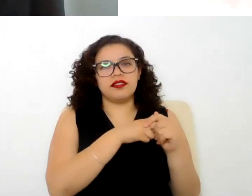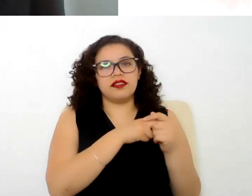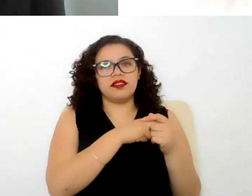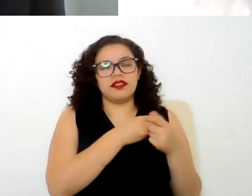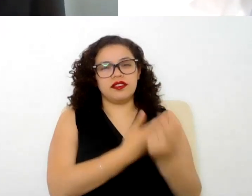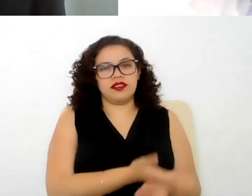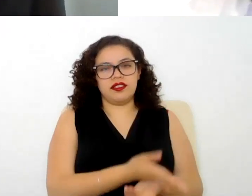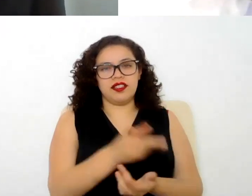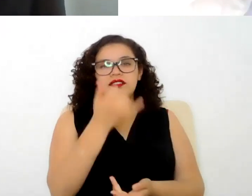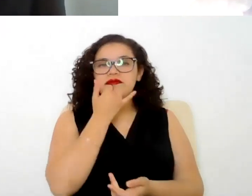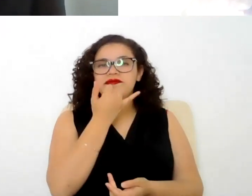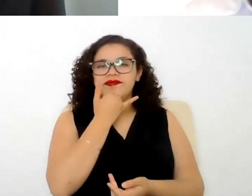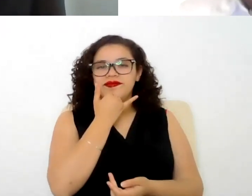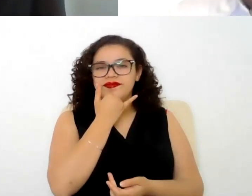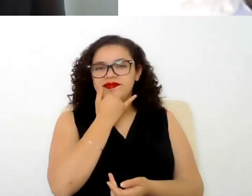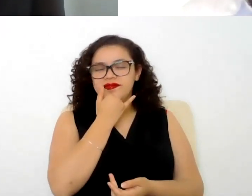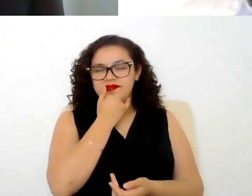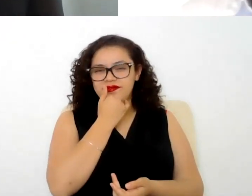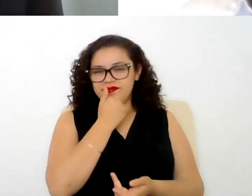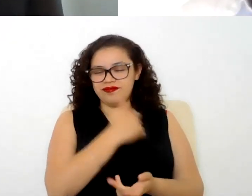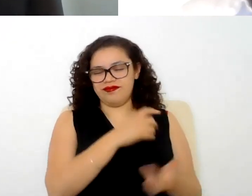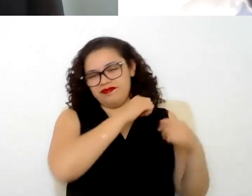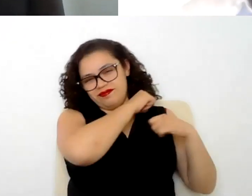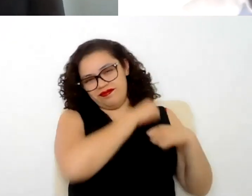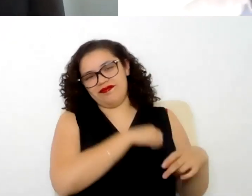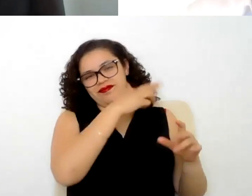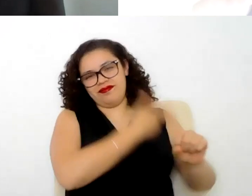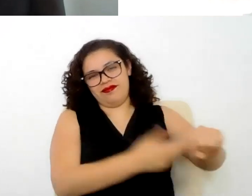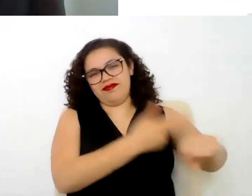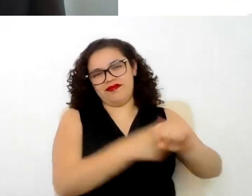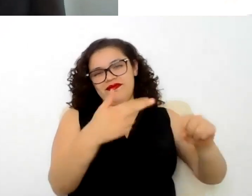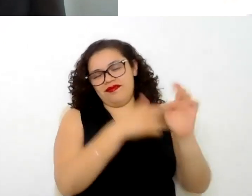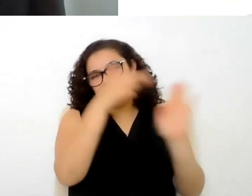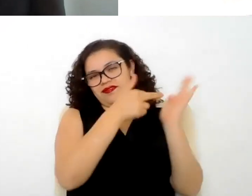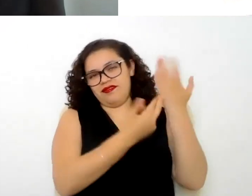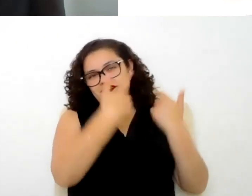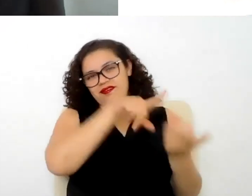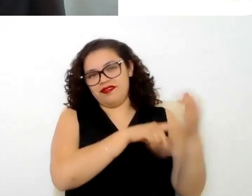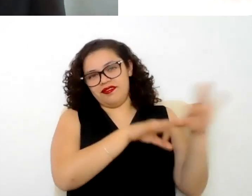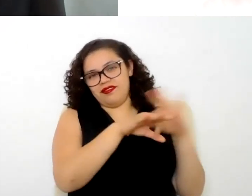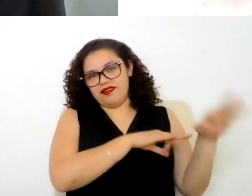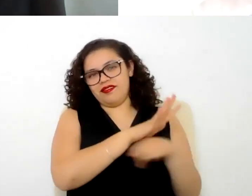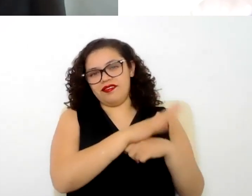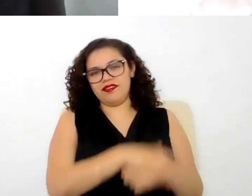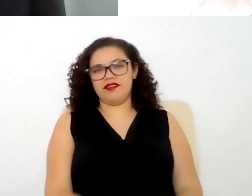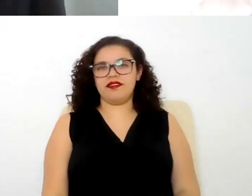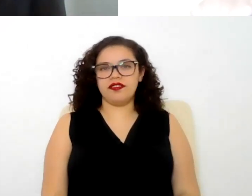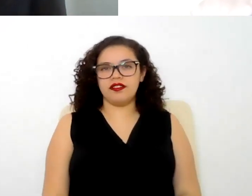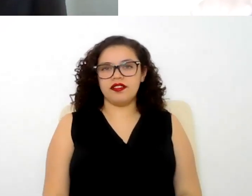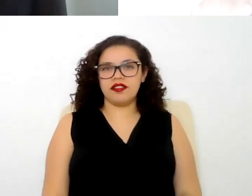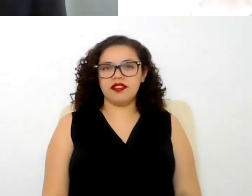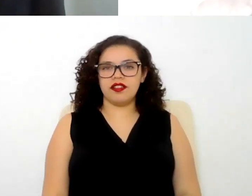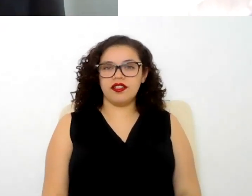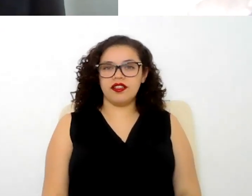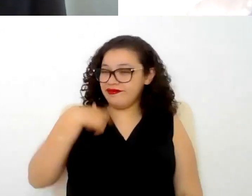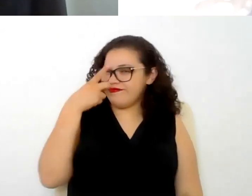una disculpa ¿ante qué autoridad debe registrarse el reglamento interior de trabajo? como se